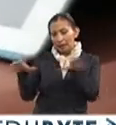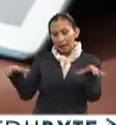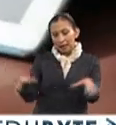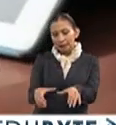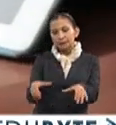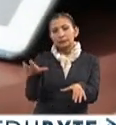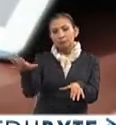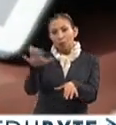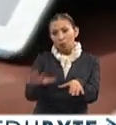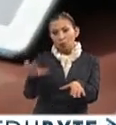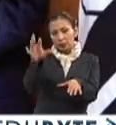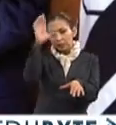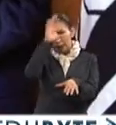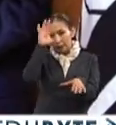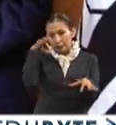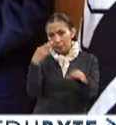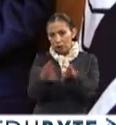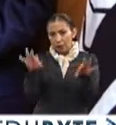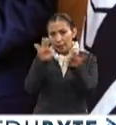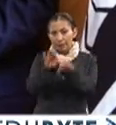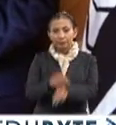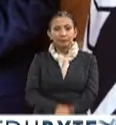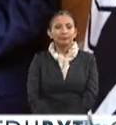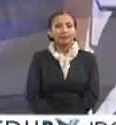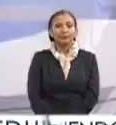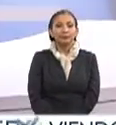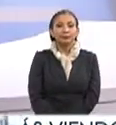como una de las ciencias más importantes.